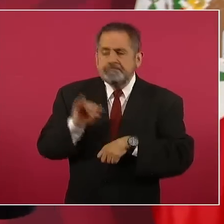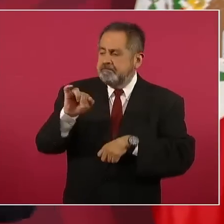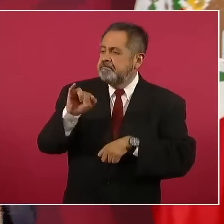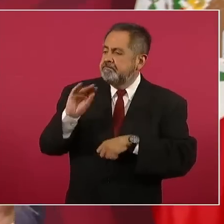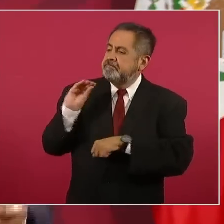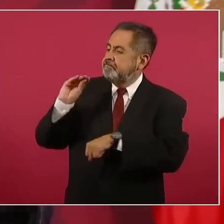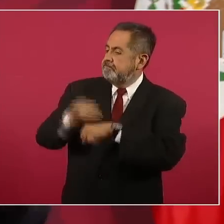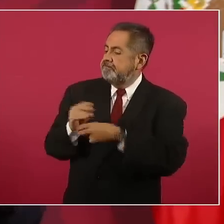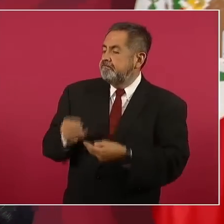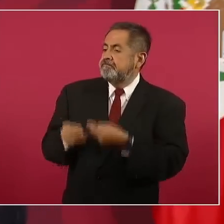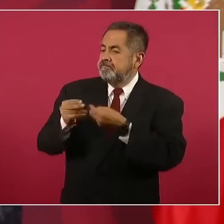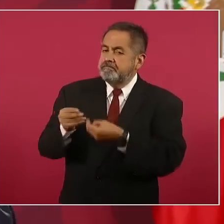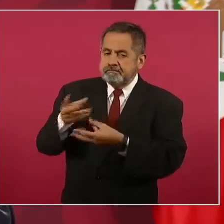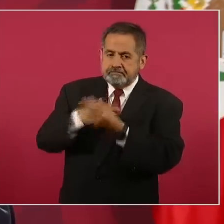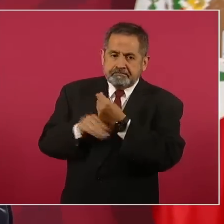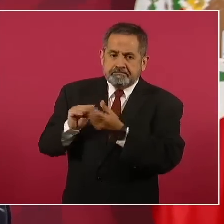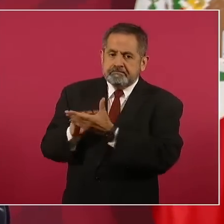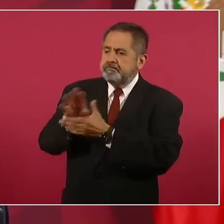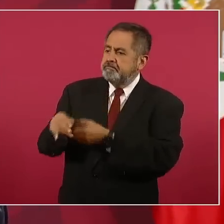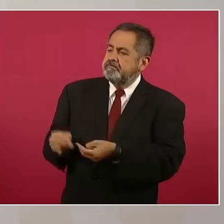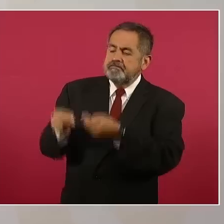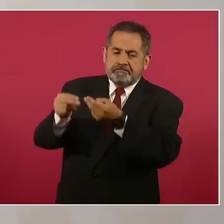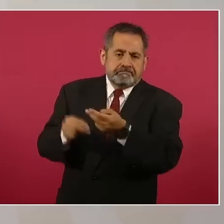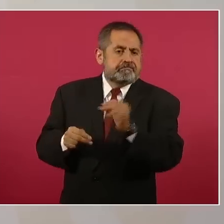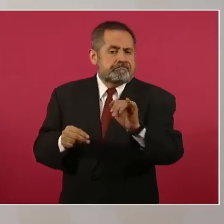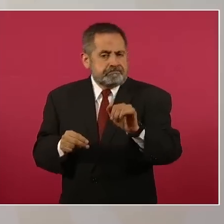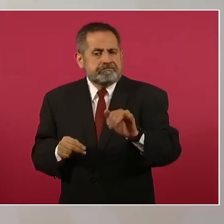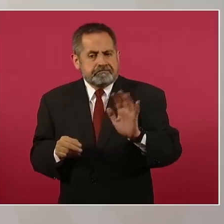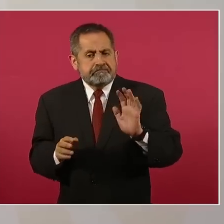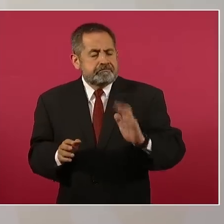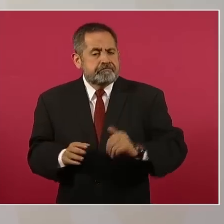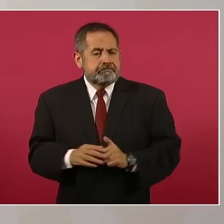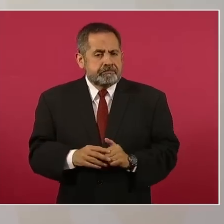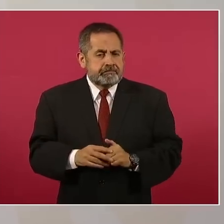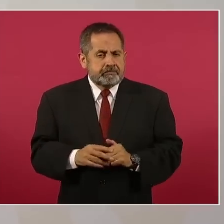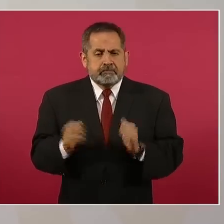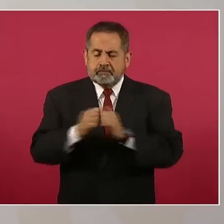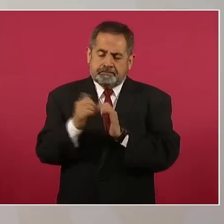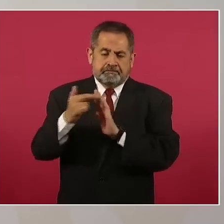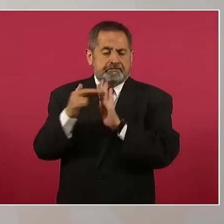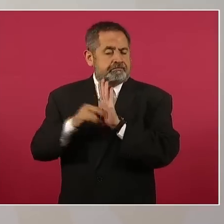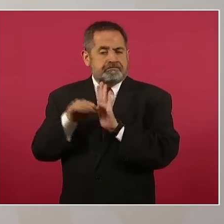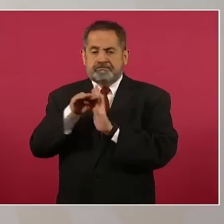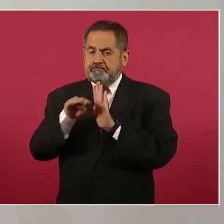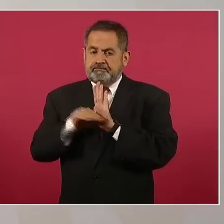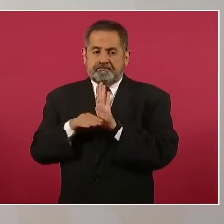van a invertir bajo las condiciones legales,